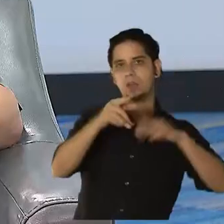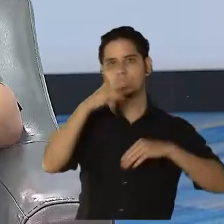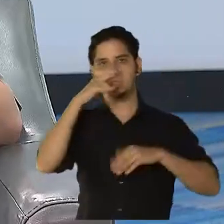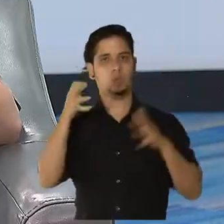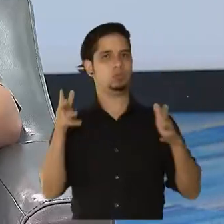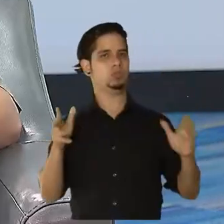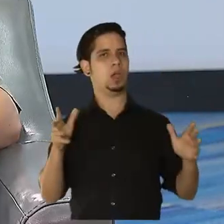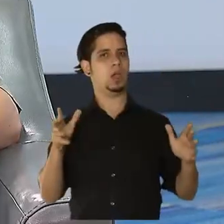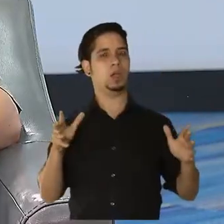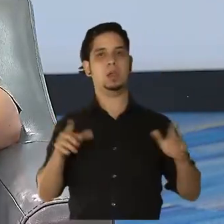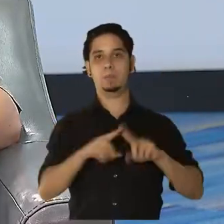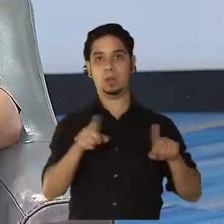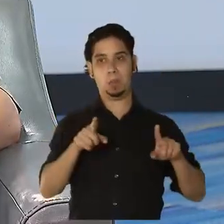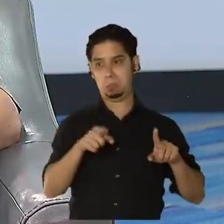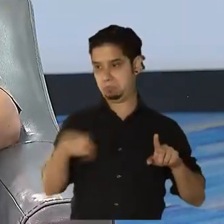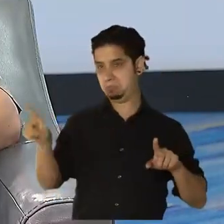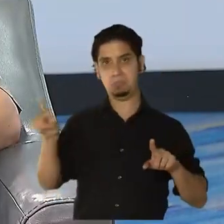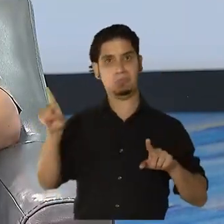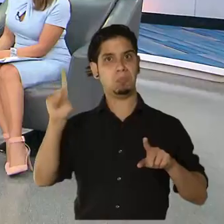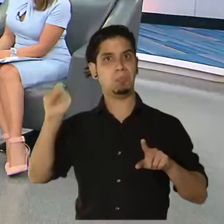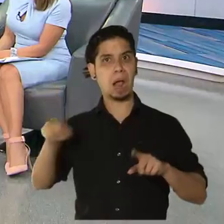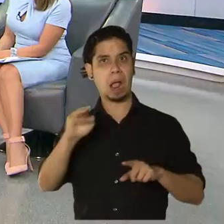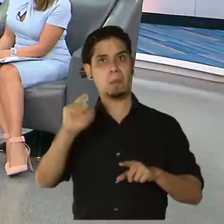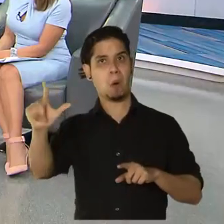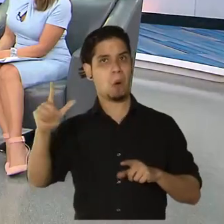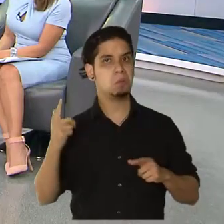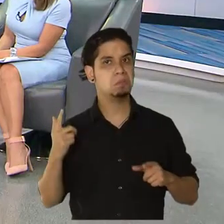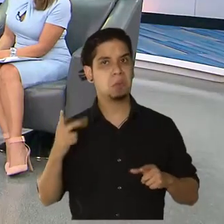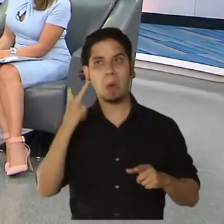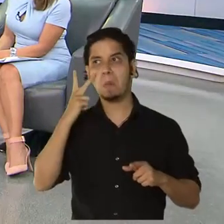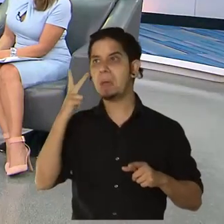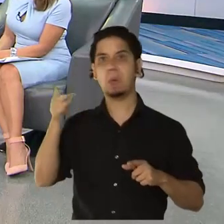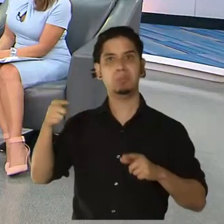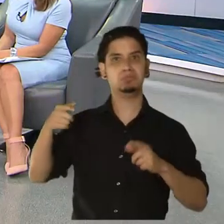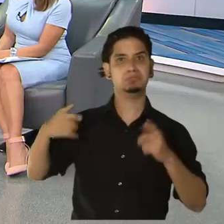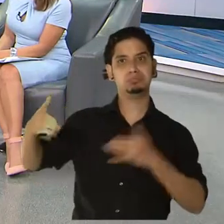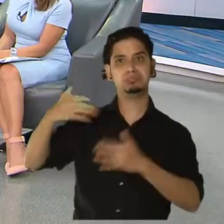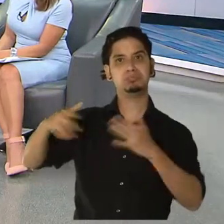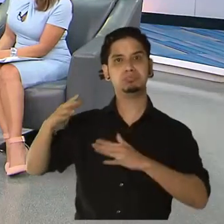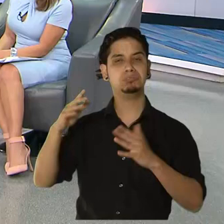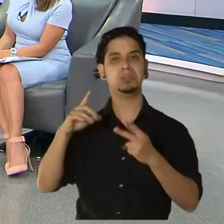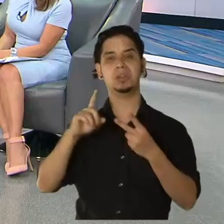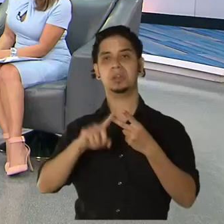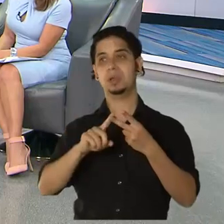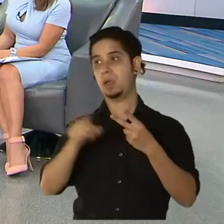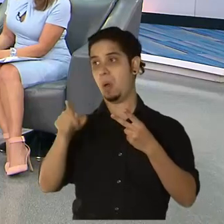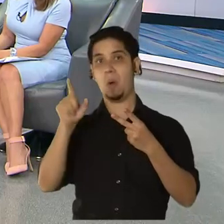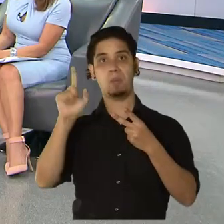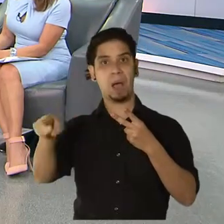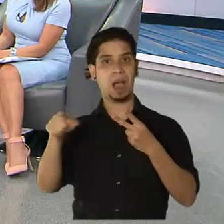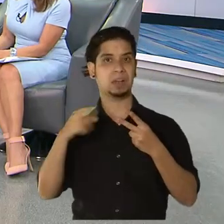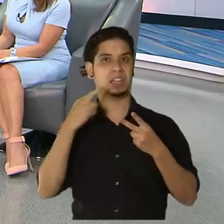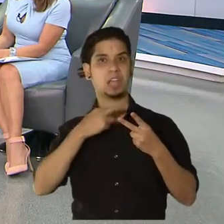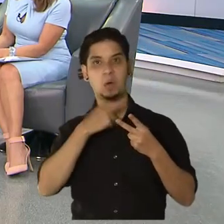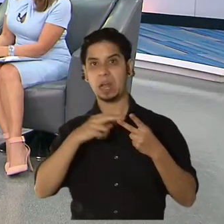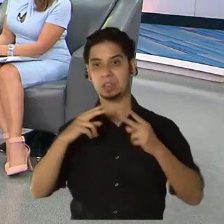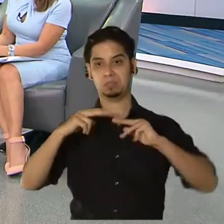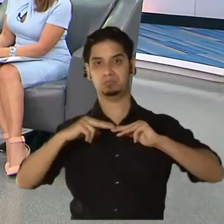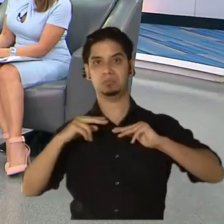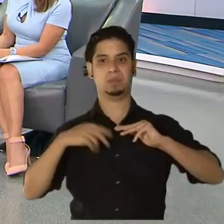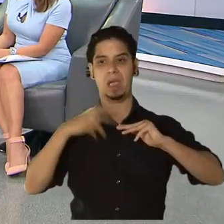entonces, si van al mall, los vemos corriendo para arriba y para abajo en el mall. Si van, están en restaurantes de mesa en mesa.